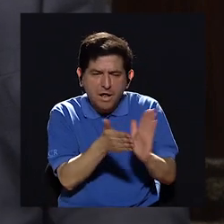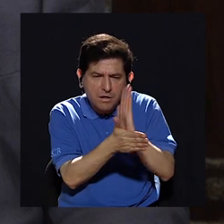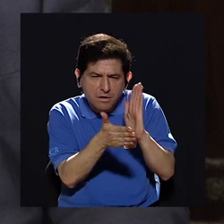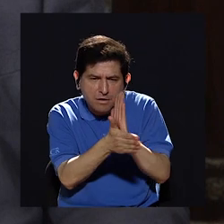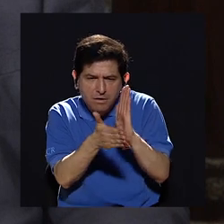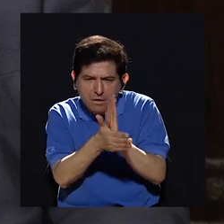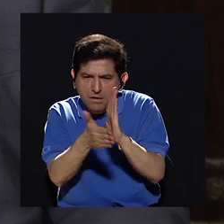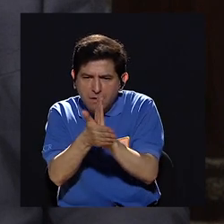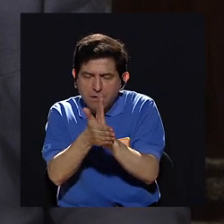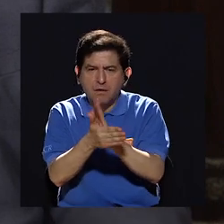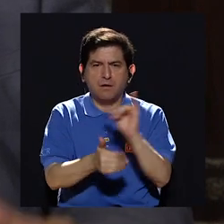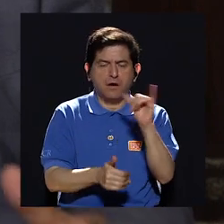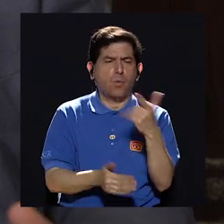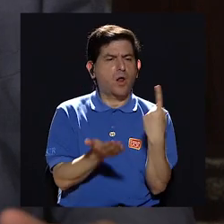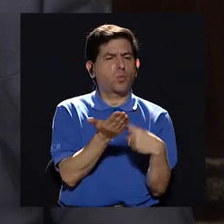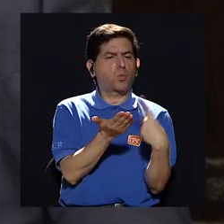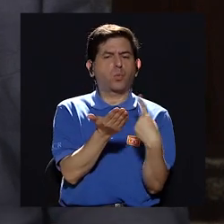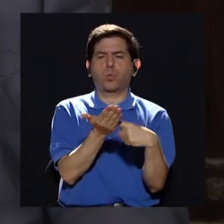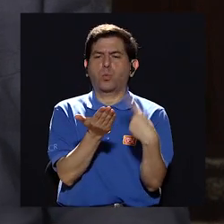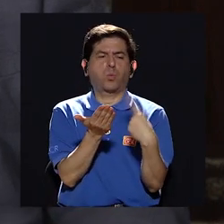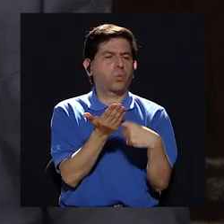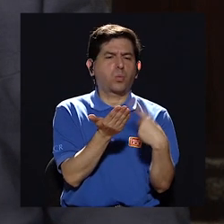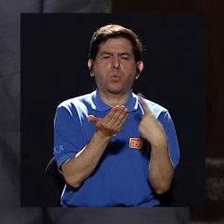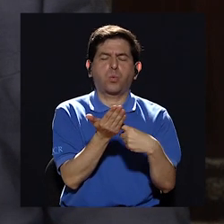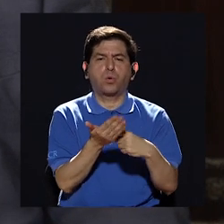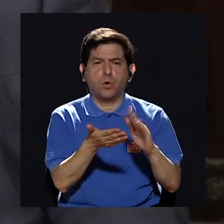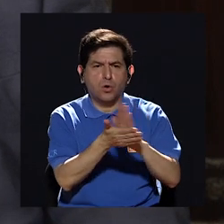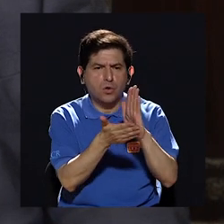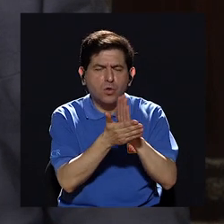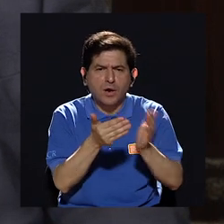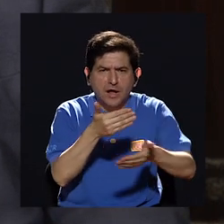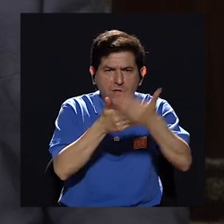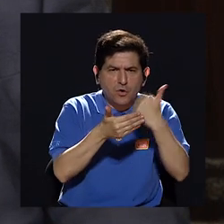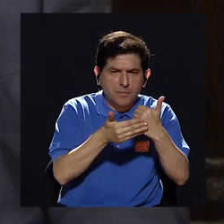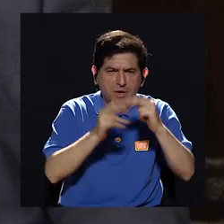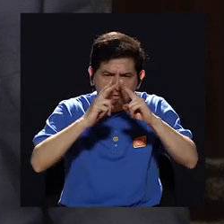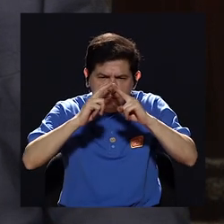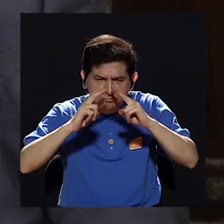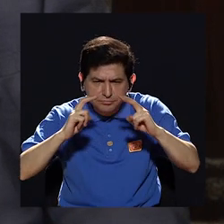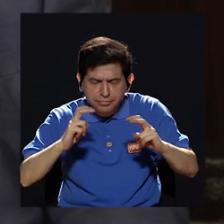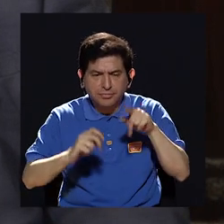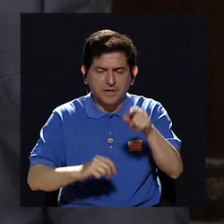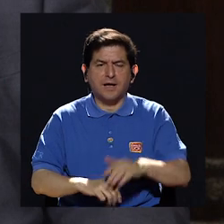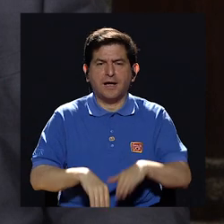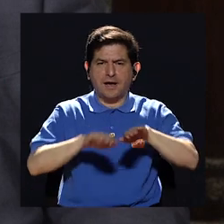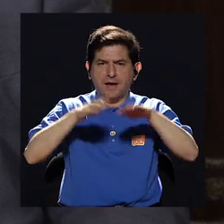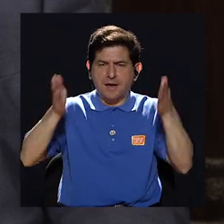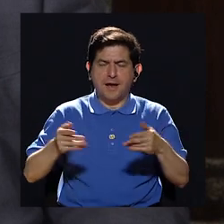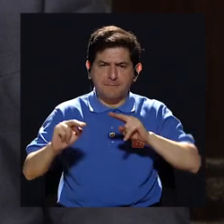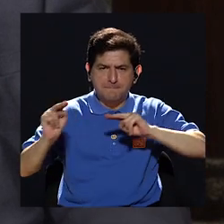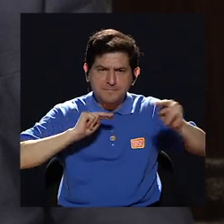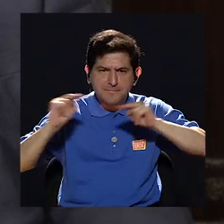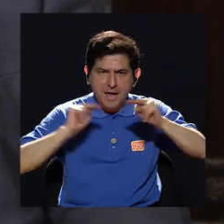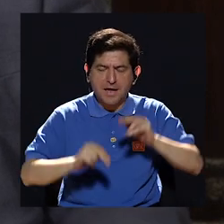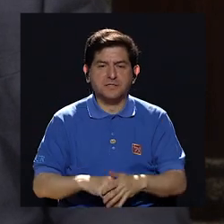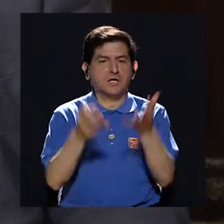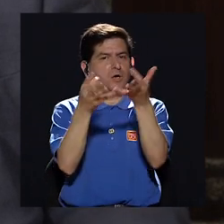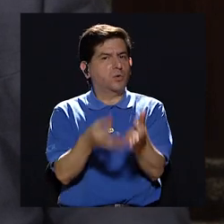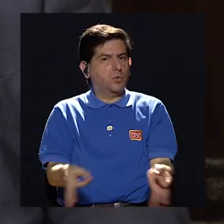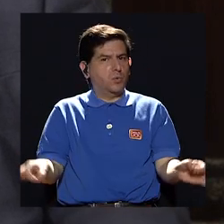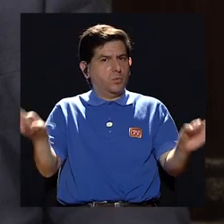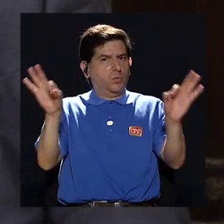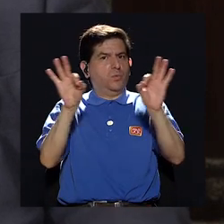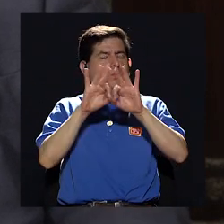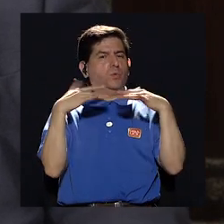de documentos de discusión de los borradores que se discutían en las en las mesas de negociación fue muy